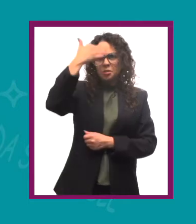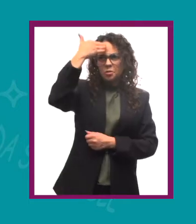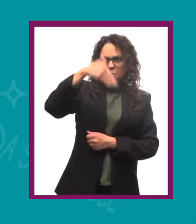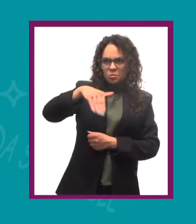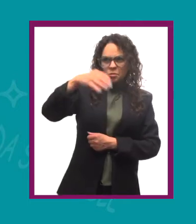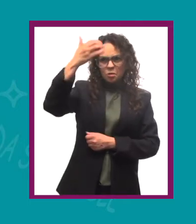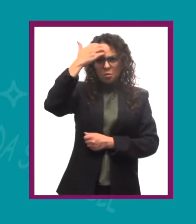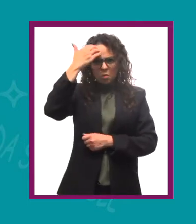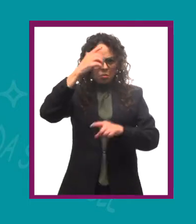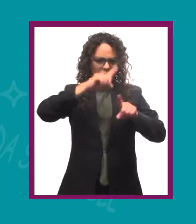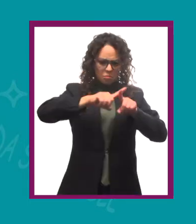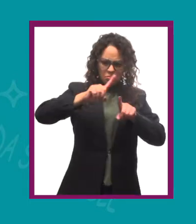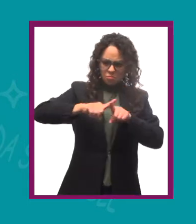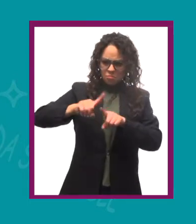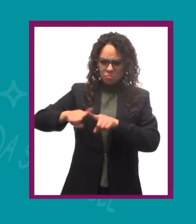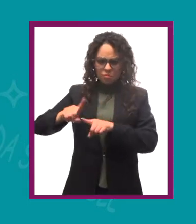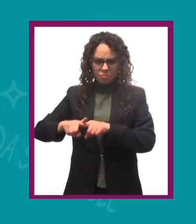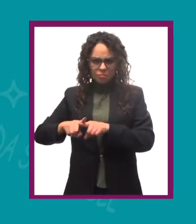nuestros conocimientos